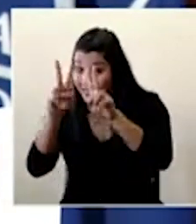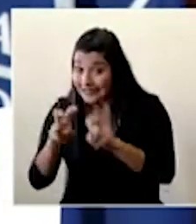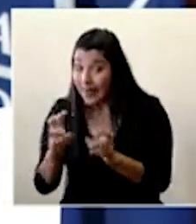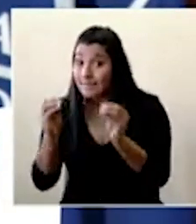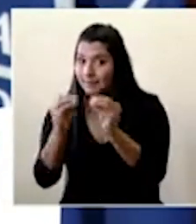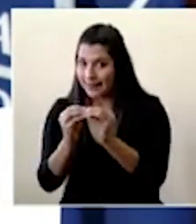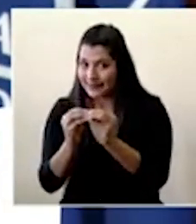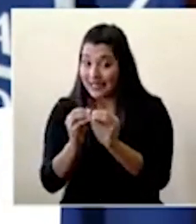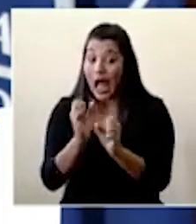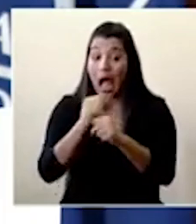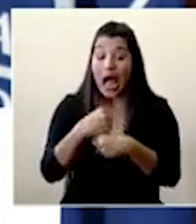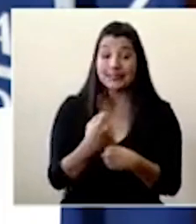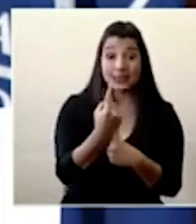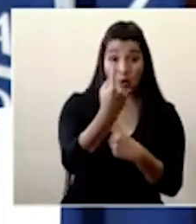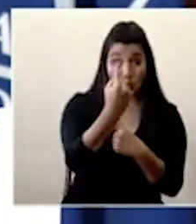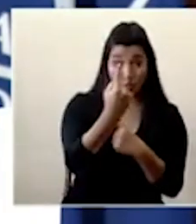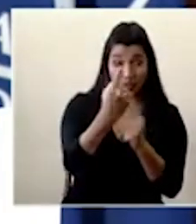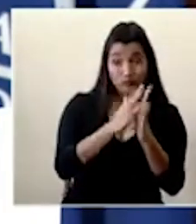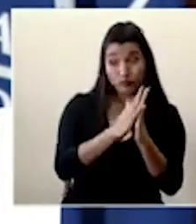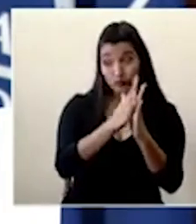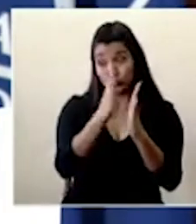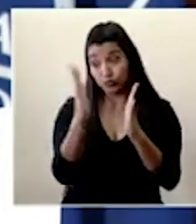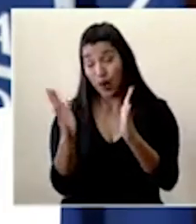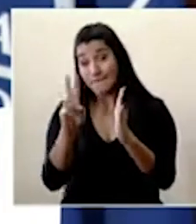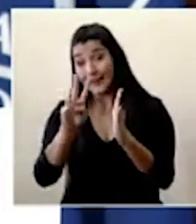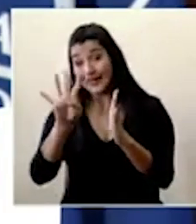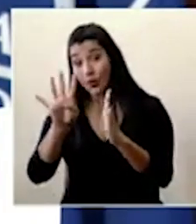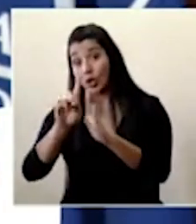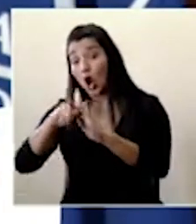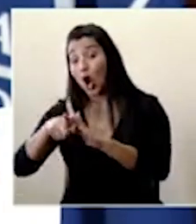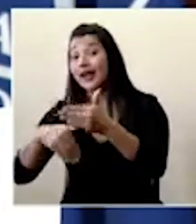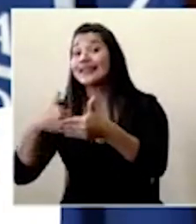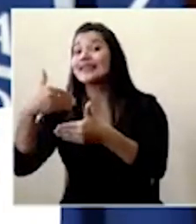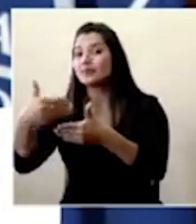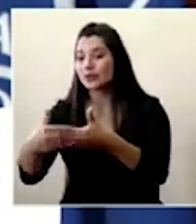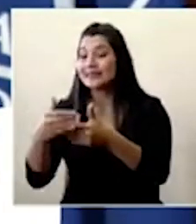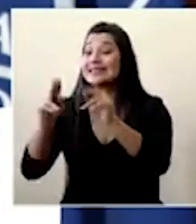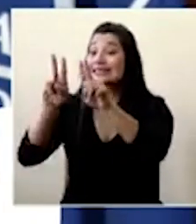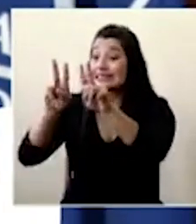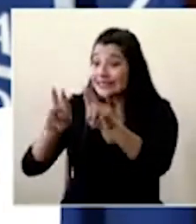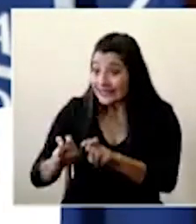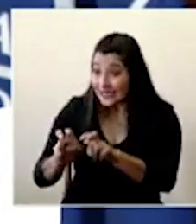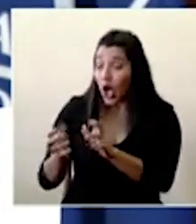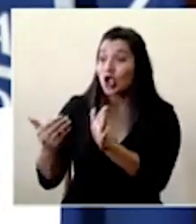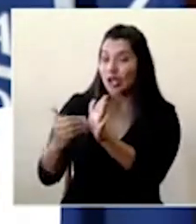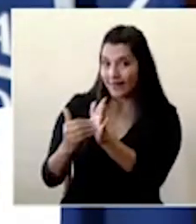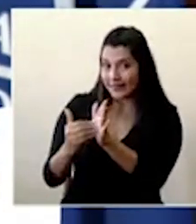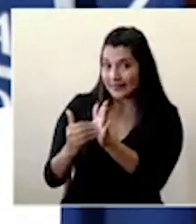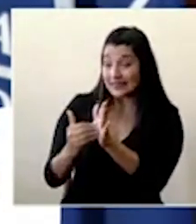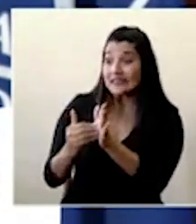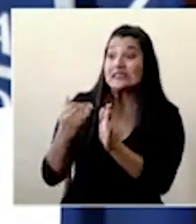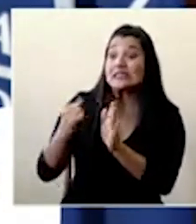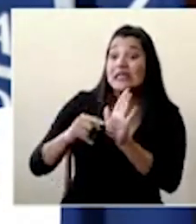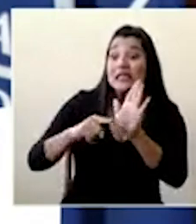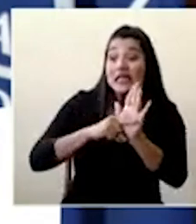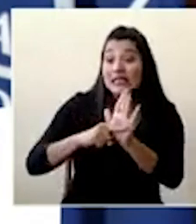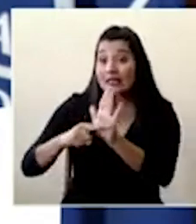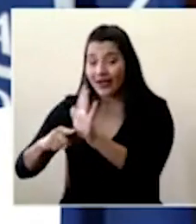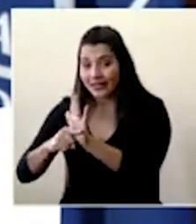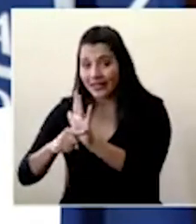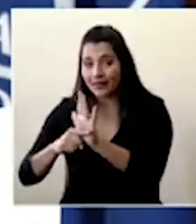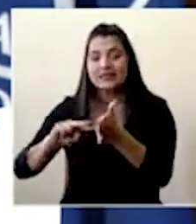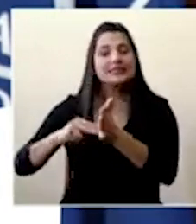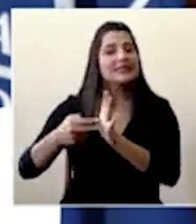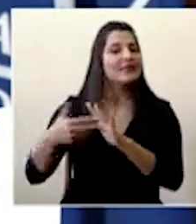horas entre una y otra y que las dos sean negativas para ya dar de recuperado a ese paciente y si esa